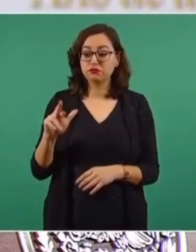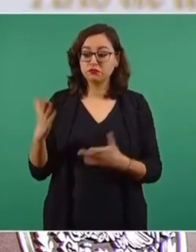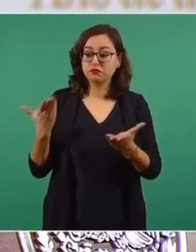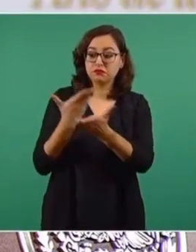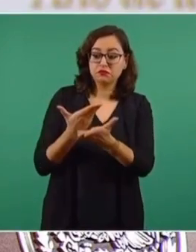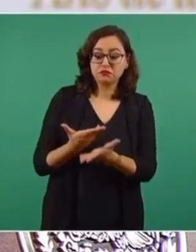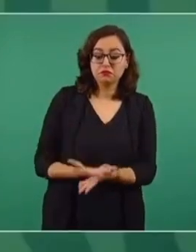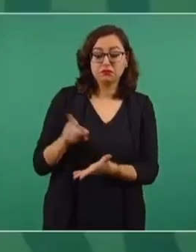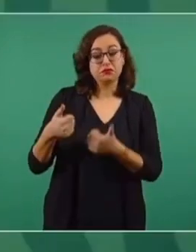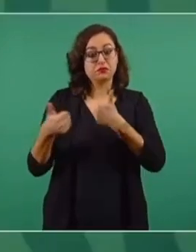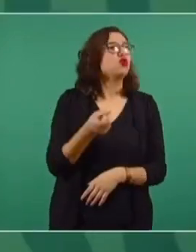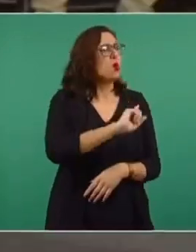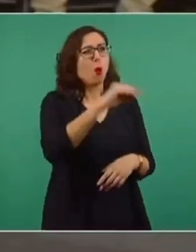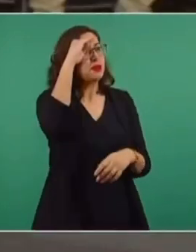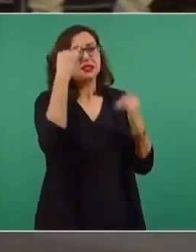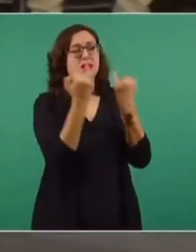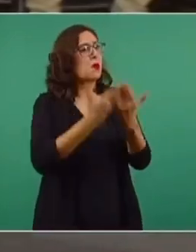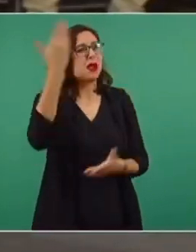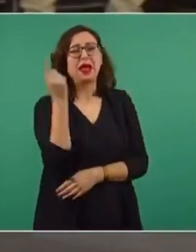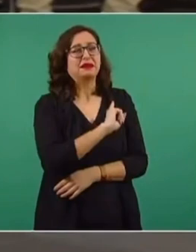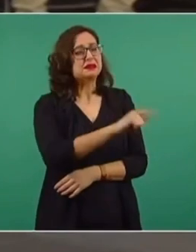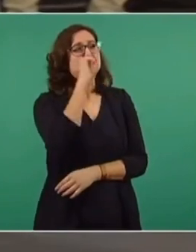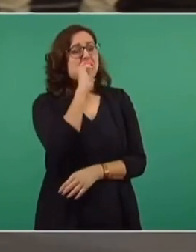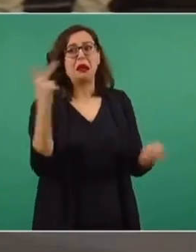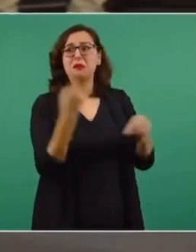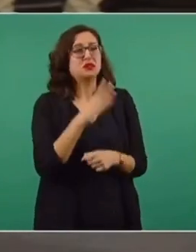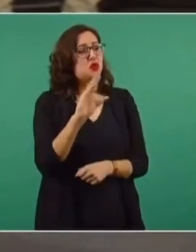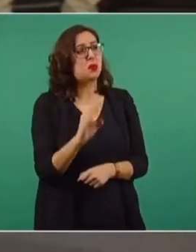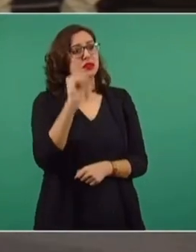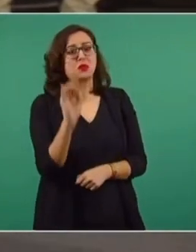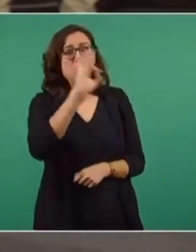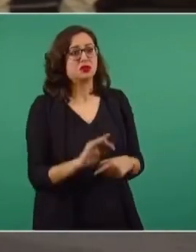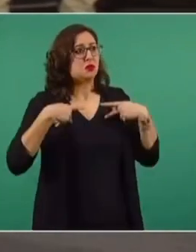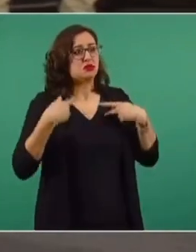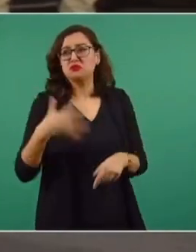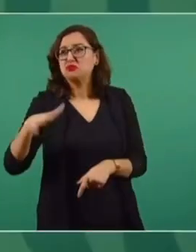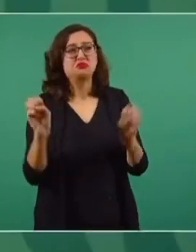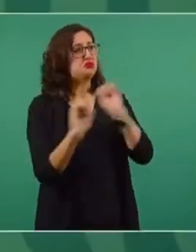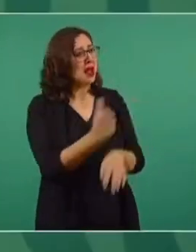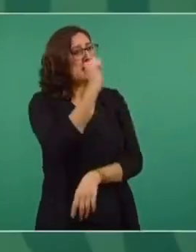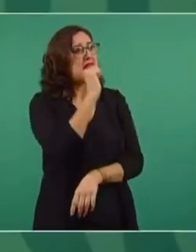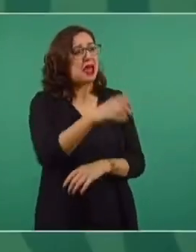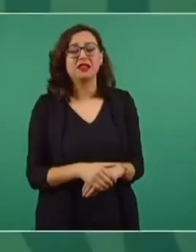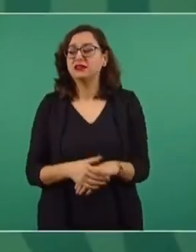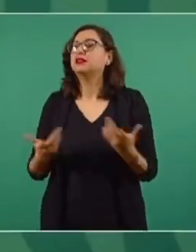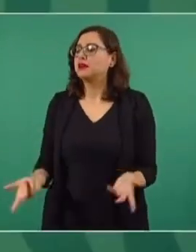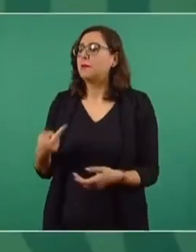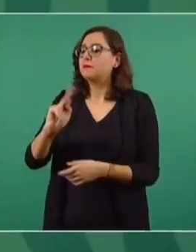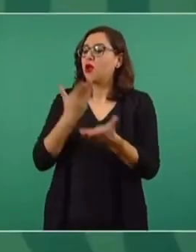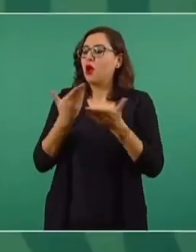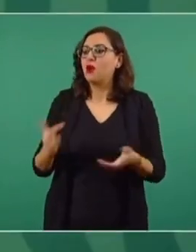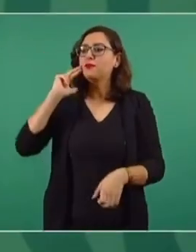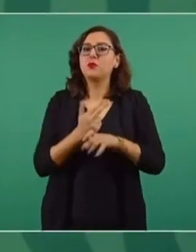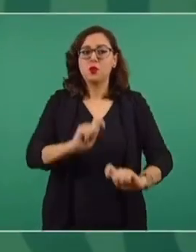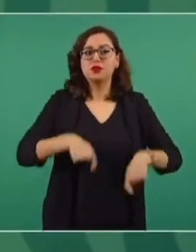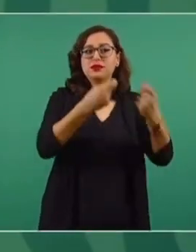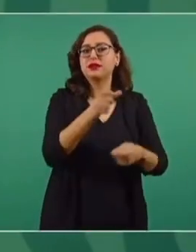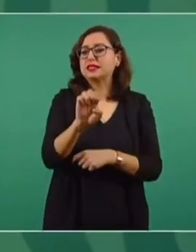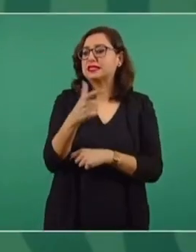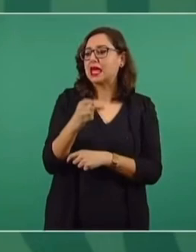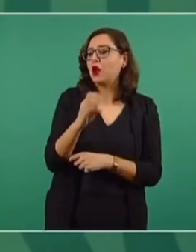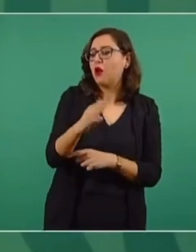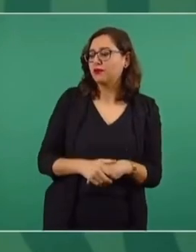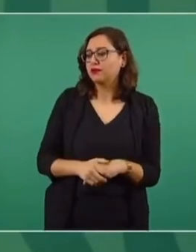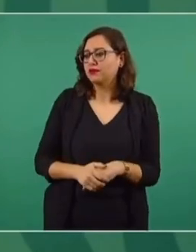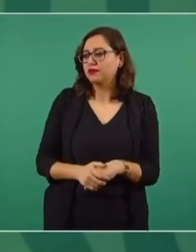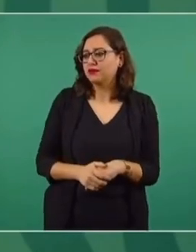que es un organismo autónomo y que respetamos. 99% de los casos de las investigaciones no avanzan. Pero tiene que ver con la Secretaría de Gobernación y vamos nosotros a